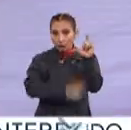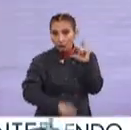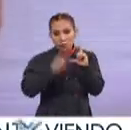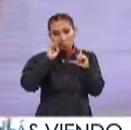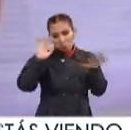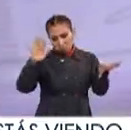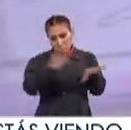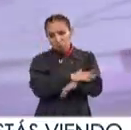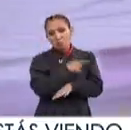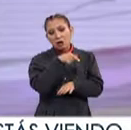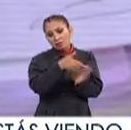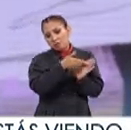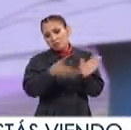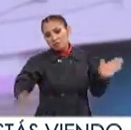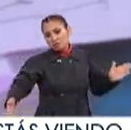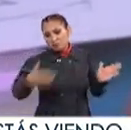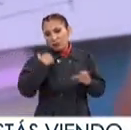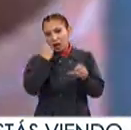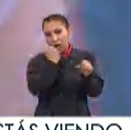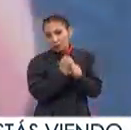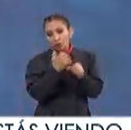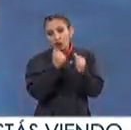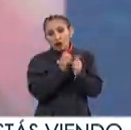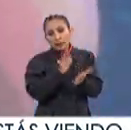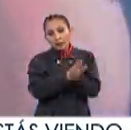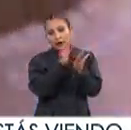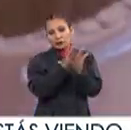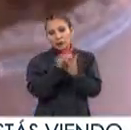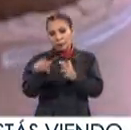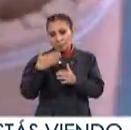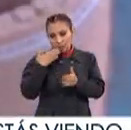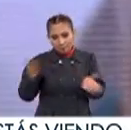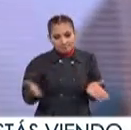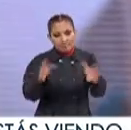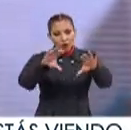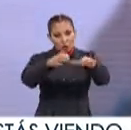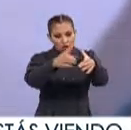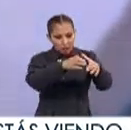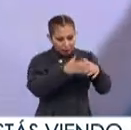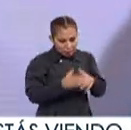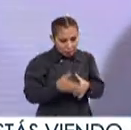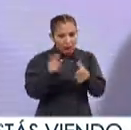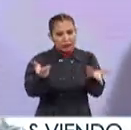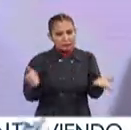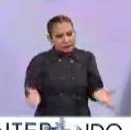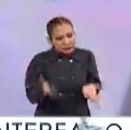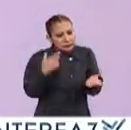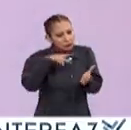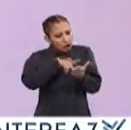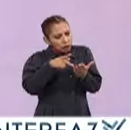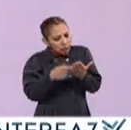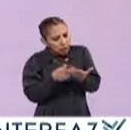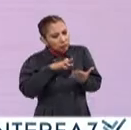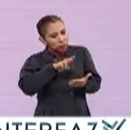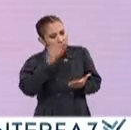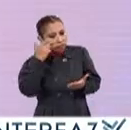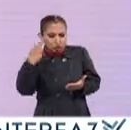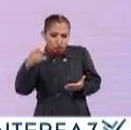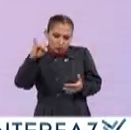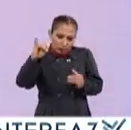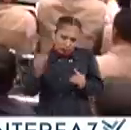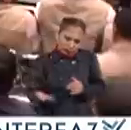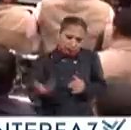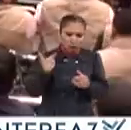vivido una transformación En las últimas décadas Con la participación activa de las comunidades Pujando por proyectos Que reconozcan su